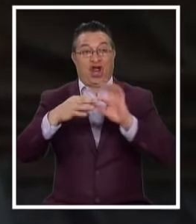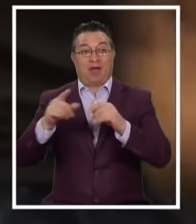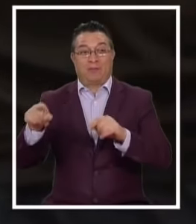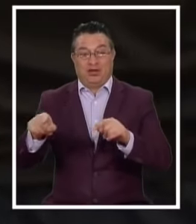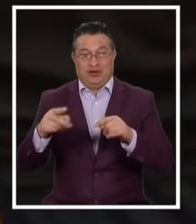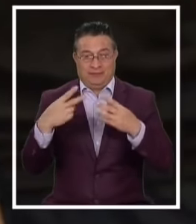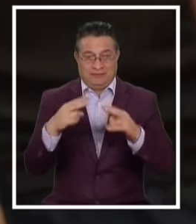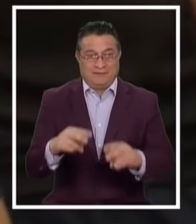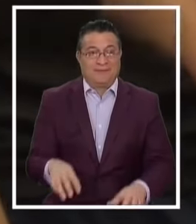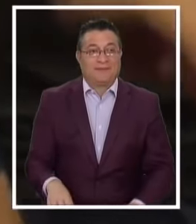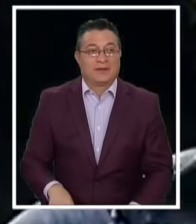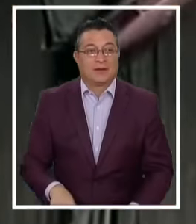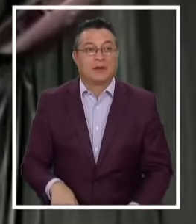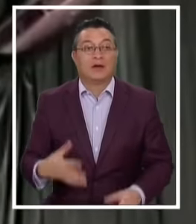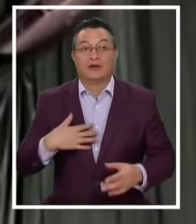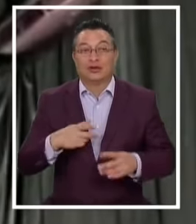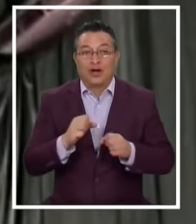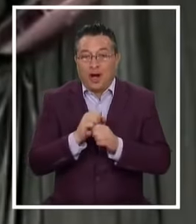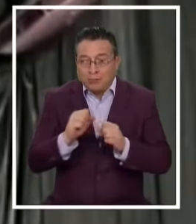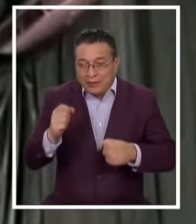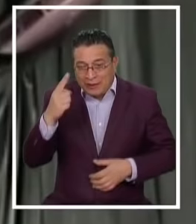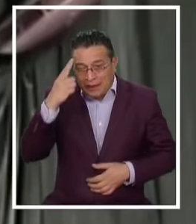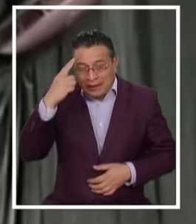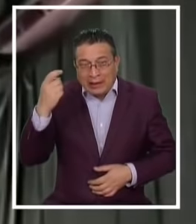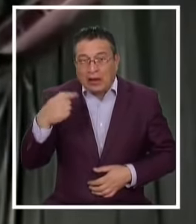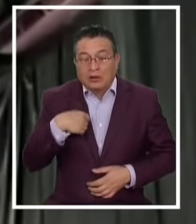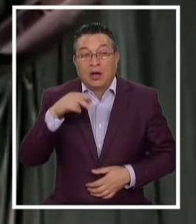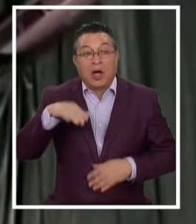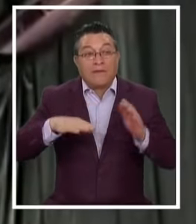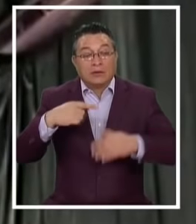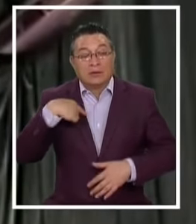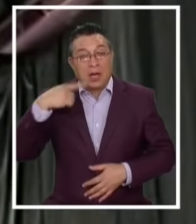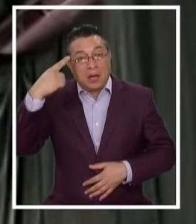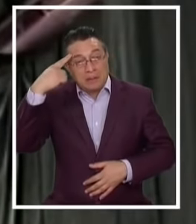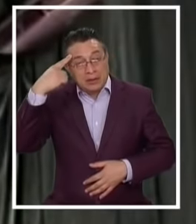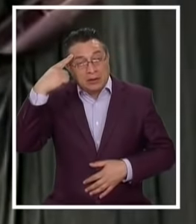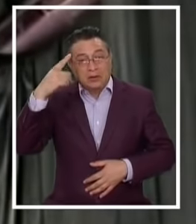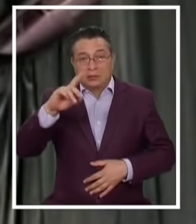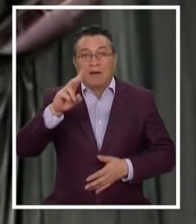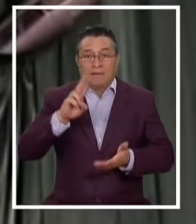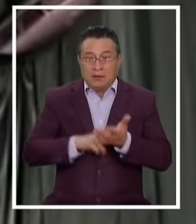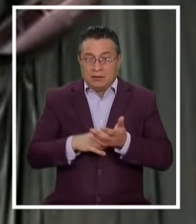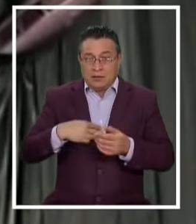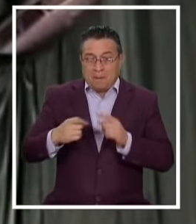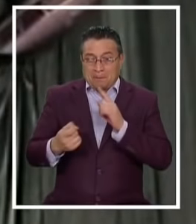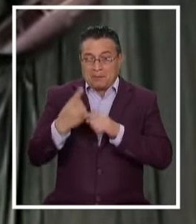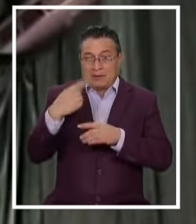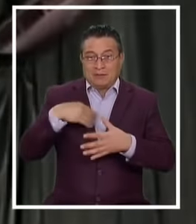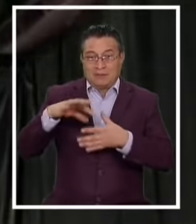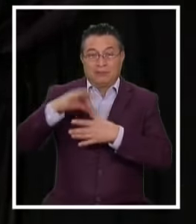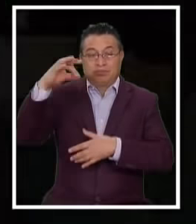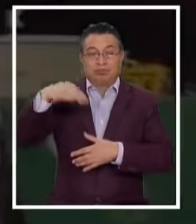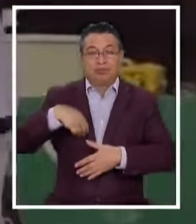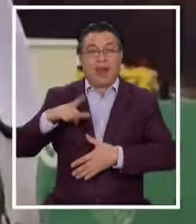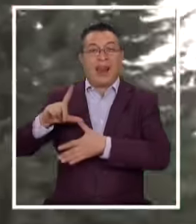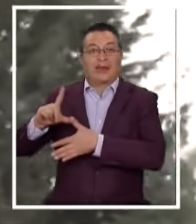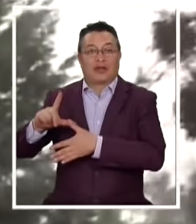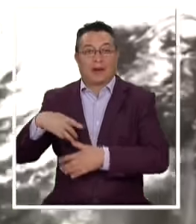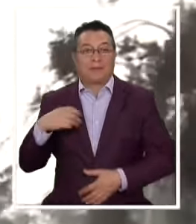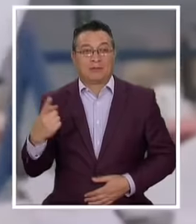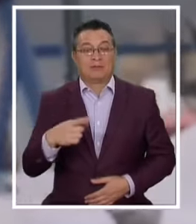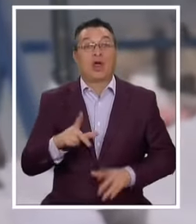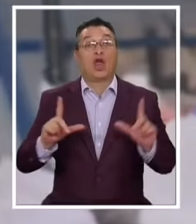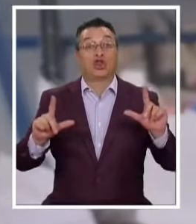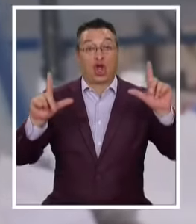En su carrera Aún no me la creo De repente Lo pienso Y es como En serio Fui la primera Clasificada En Latinoamérica Tokio